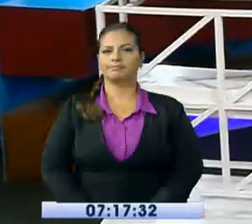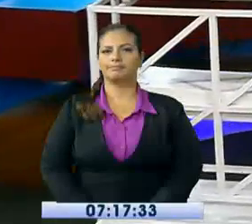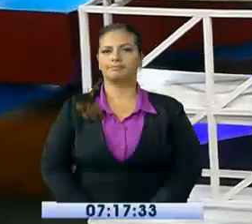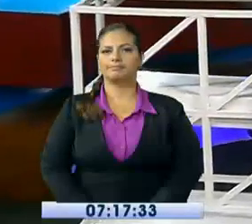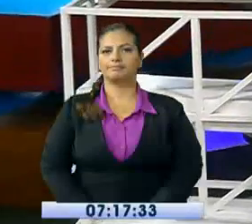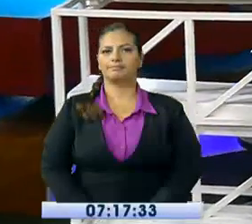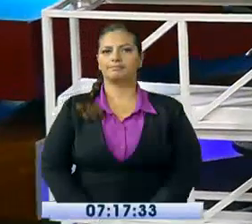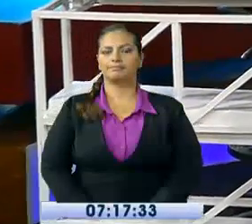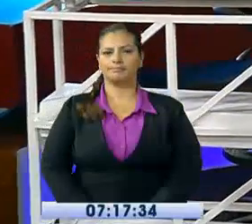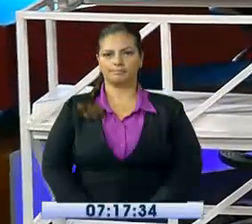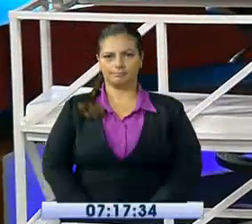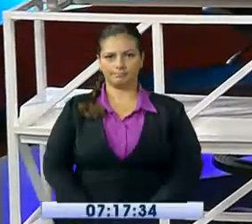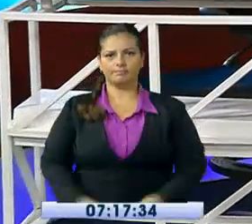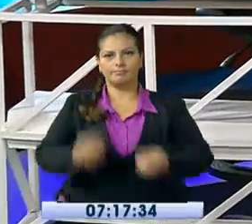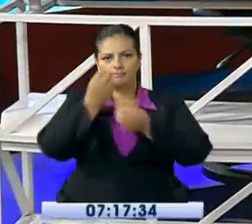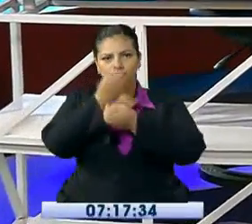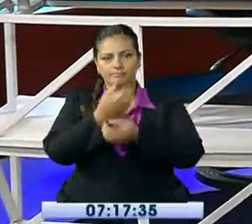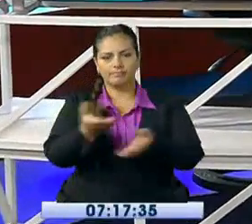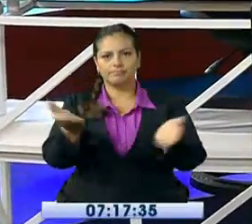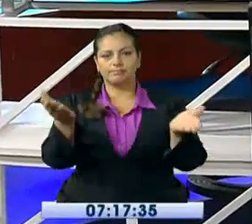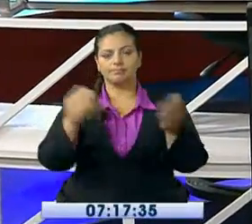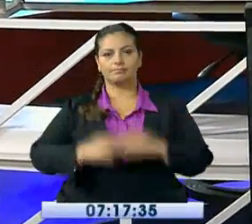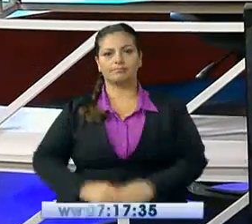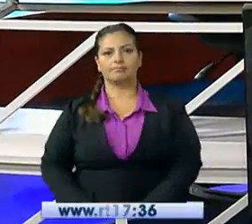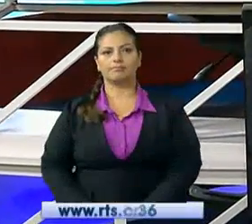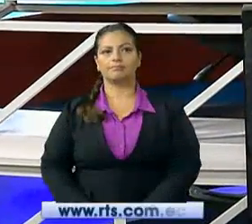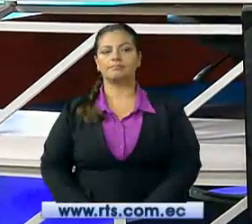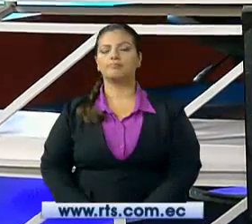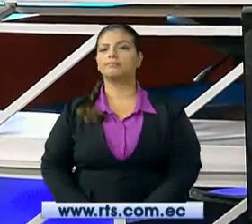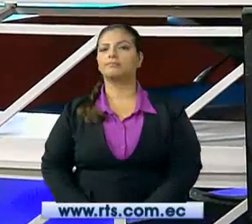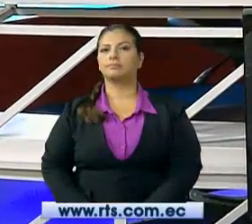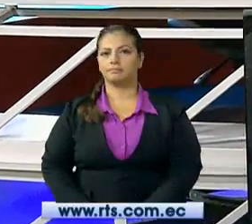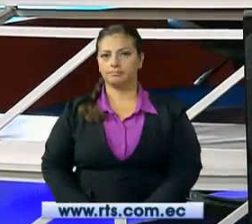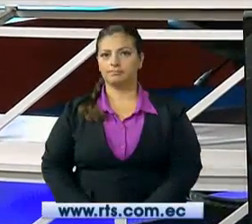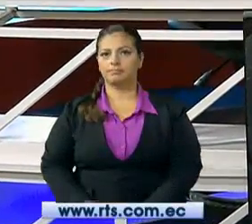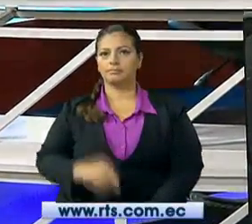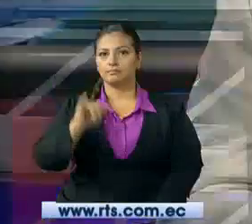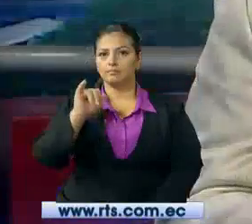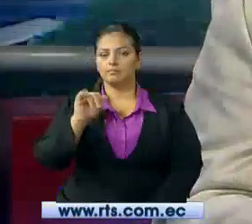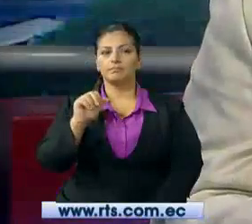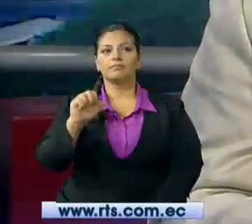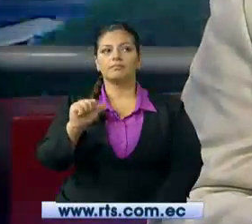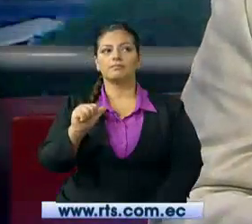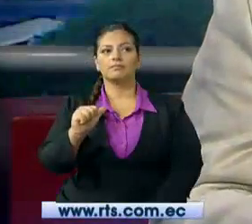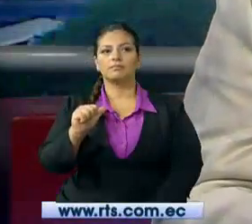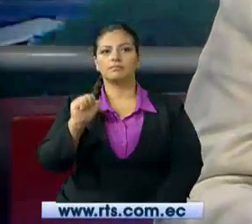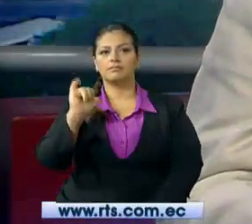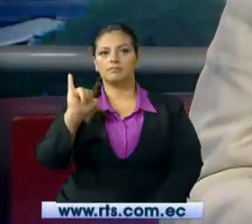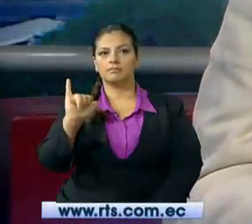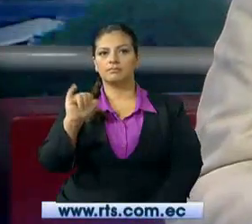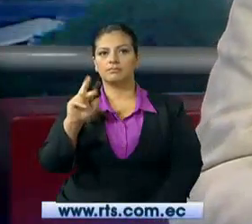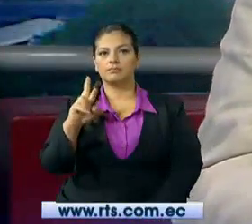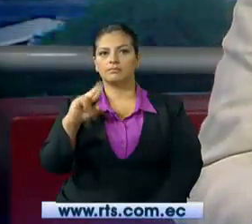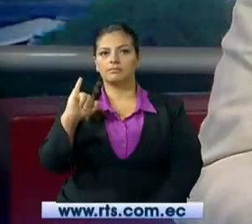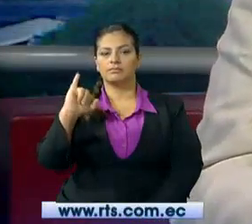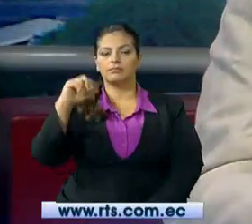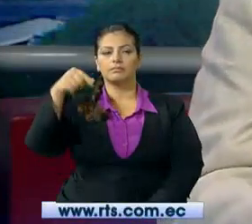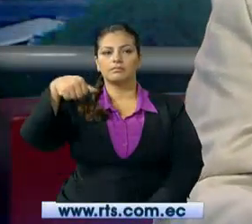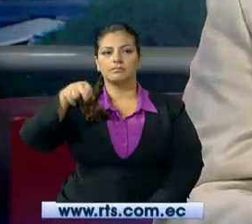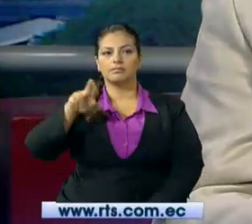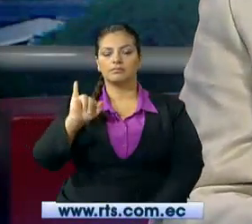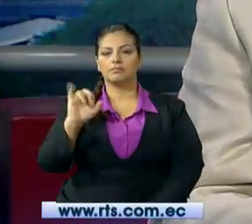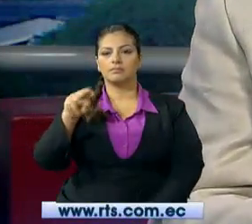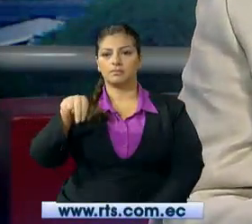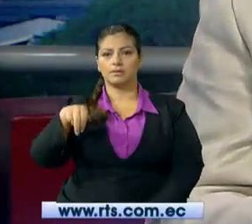Estamos atentos a una información que se está desarrollando, en Ayuriquín habría emergencia, todavía no le podemos dar detalles de la información,